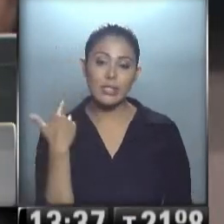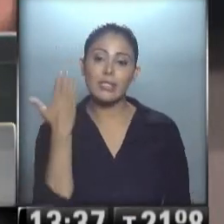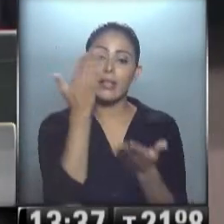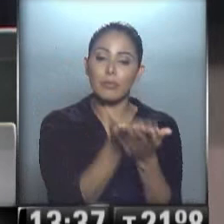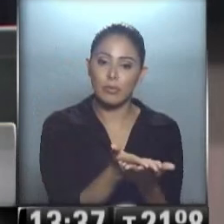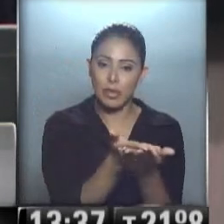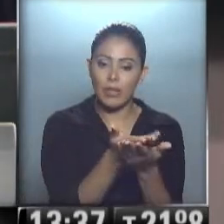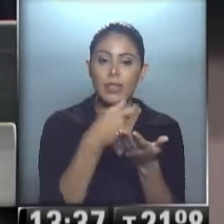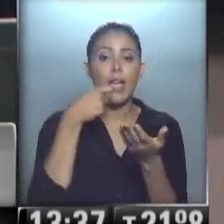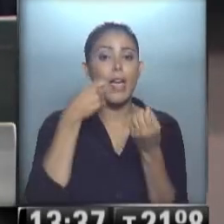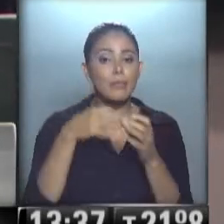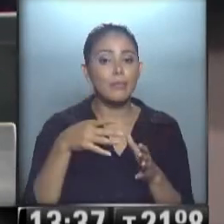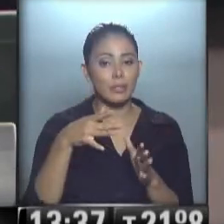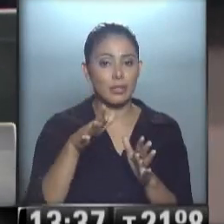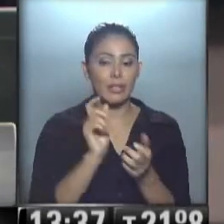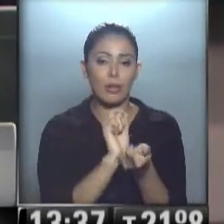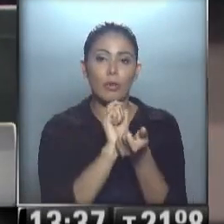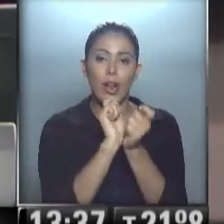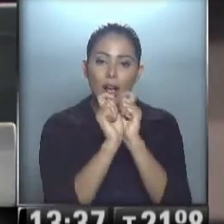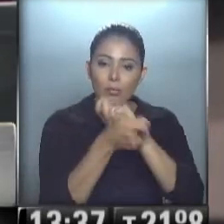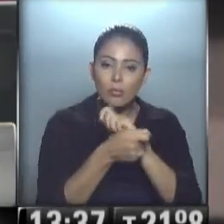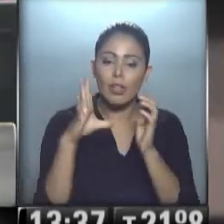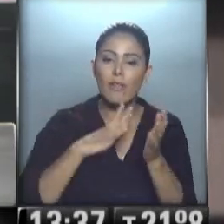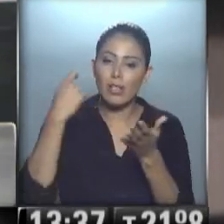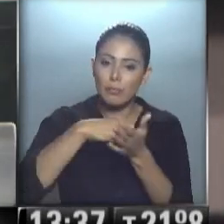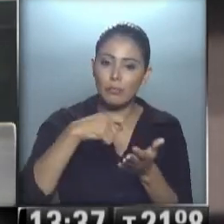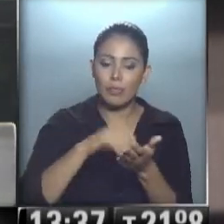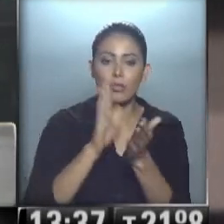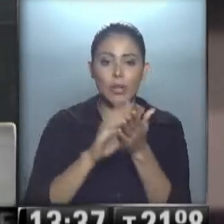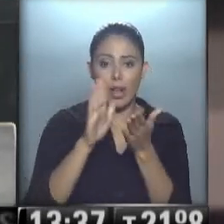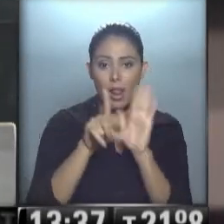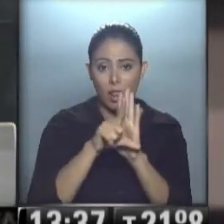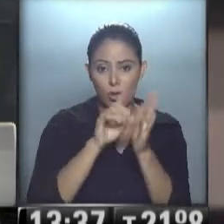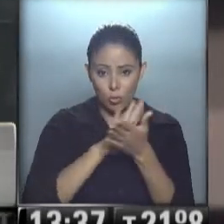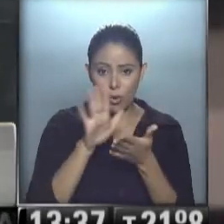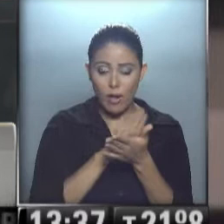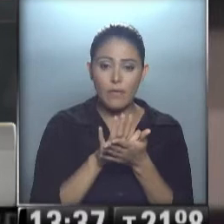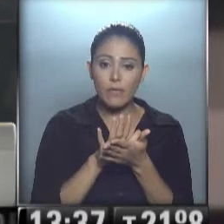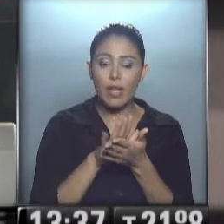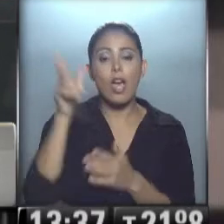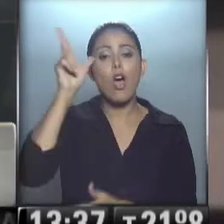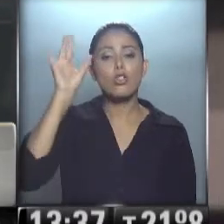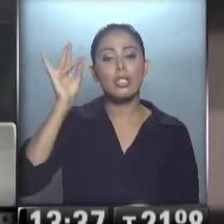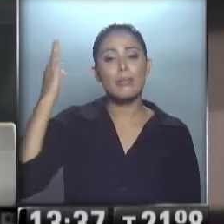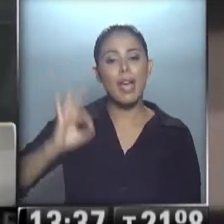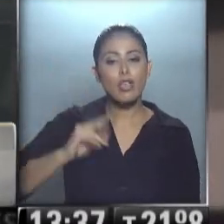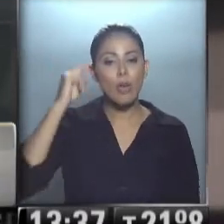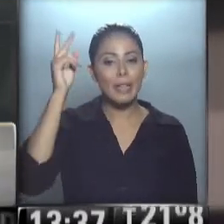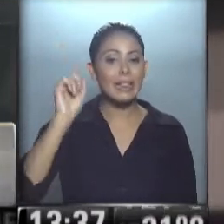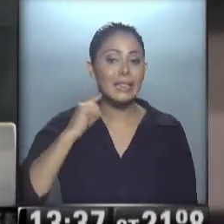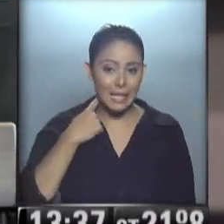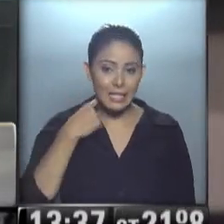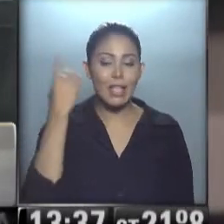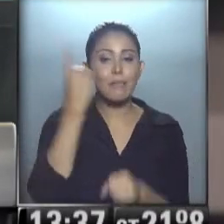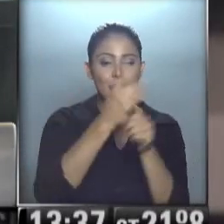tu prestación, tu reajuste jubilatorio de ley nueva. Desde el 8 de diciembre del 2013 hubo